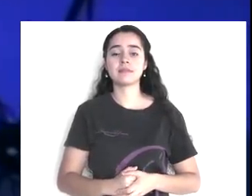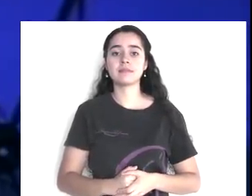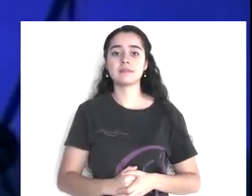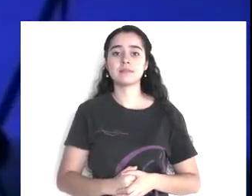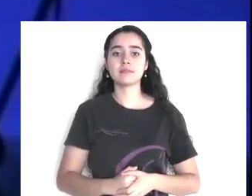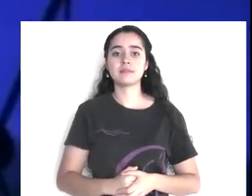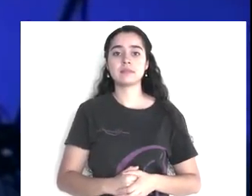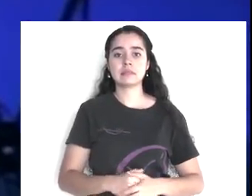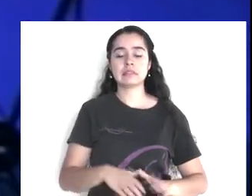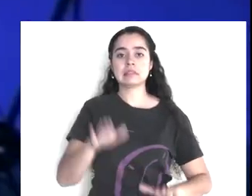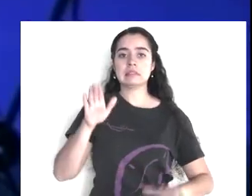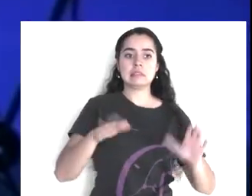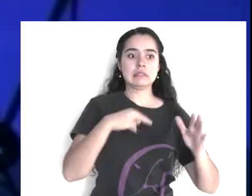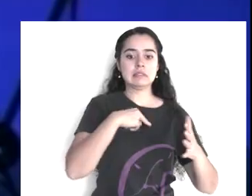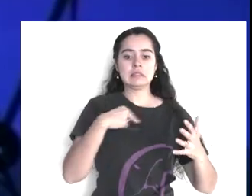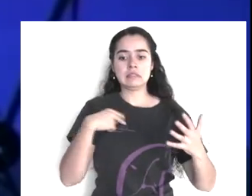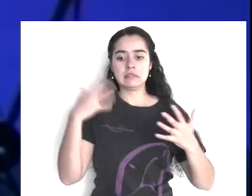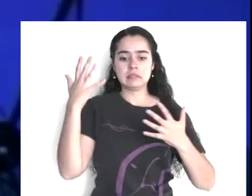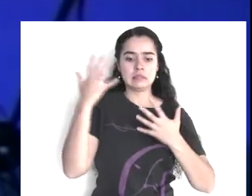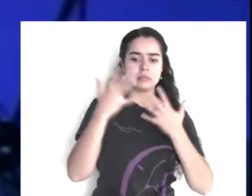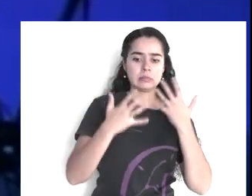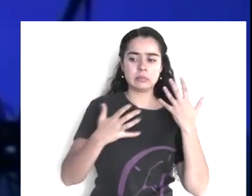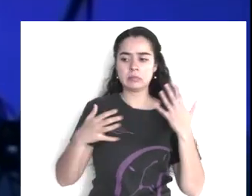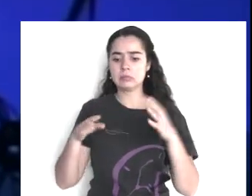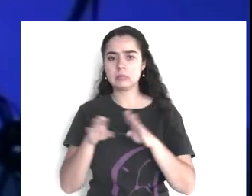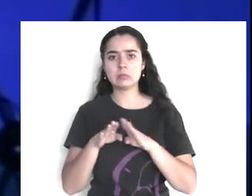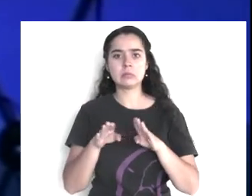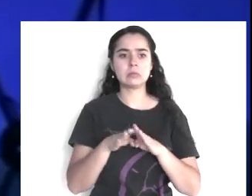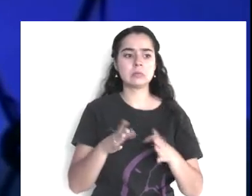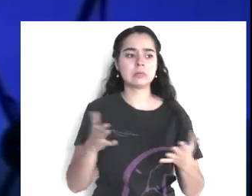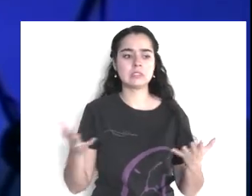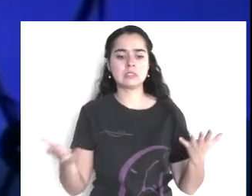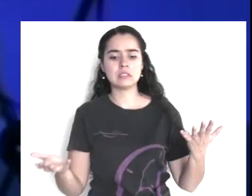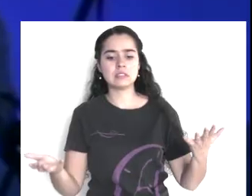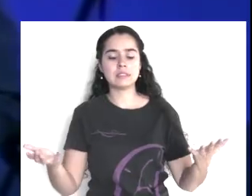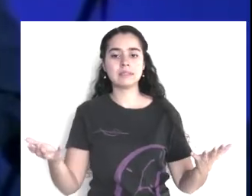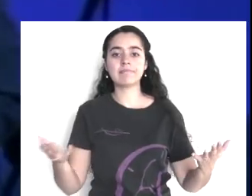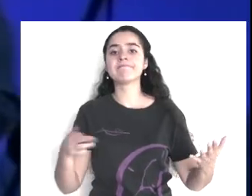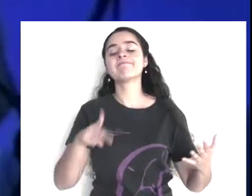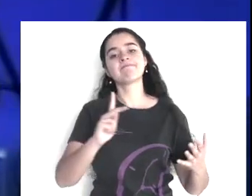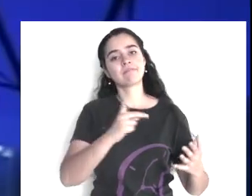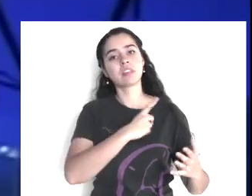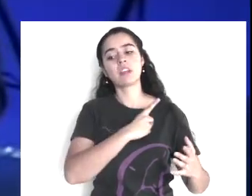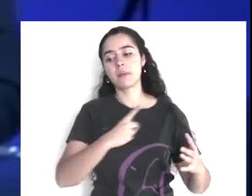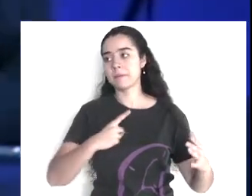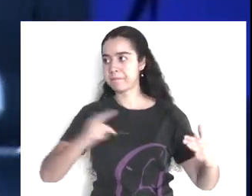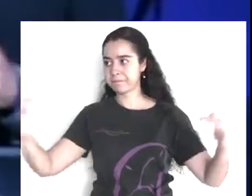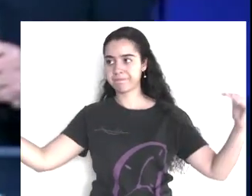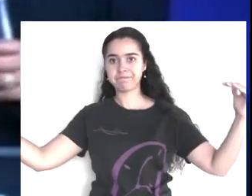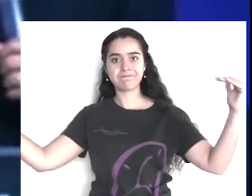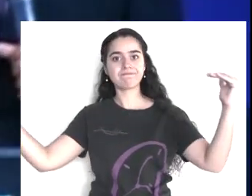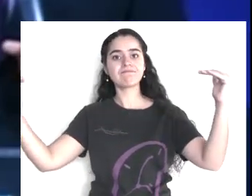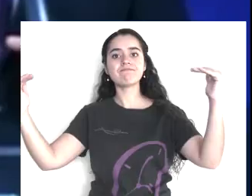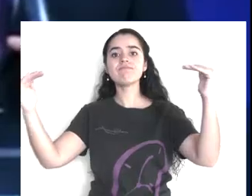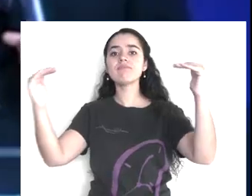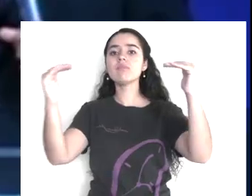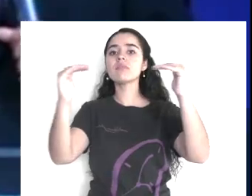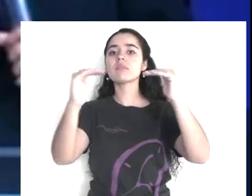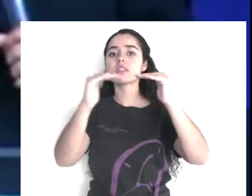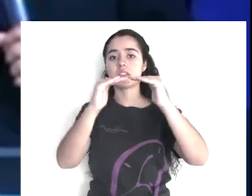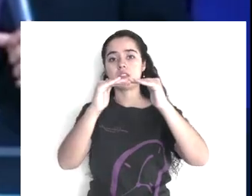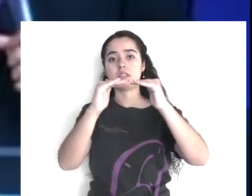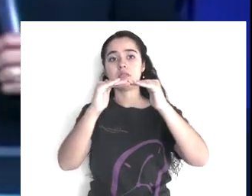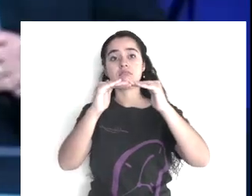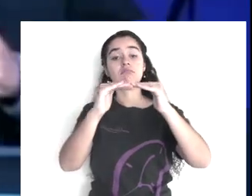te turba la mente, saber cómo se manejan las cosas, pero, pues así están, por eso, hay principios, dice,